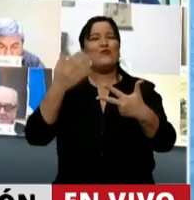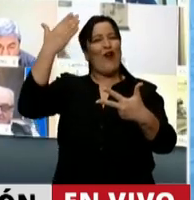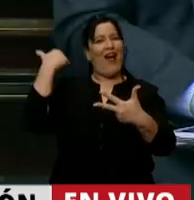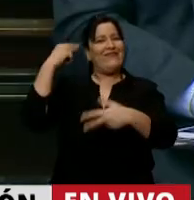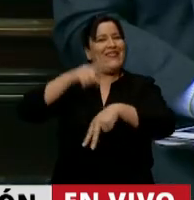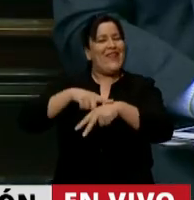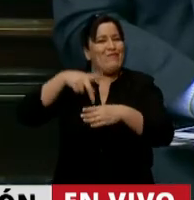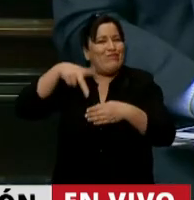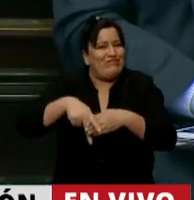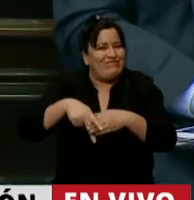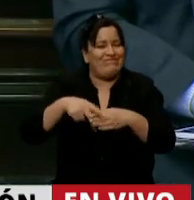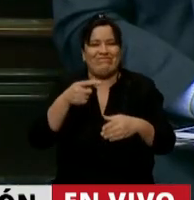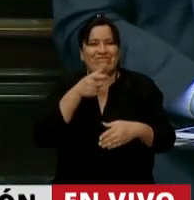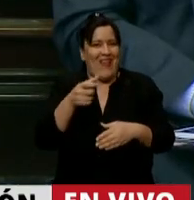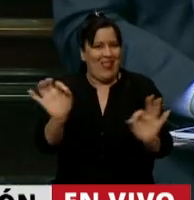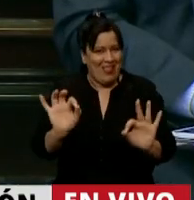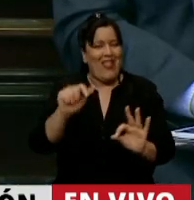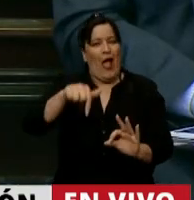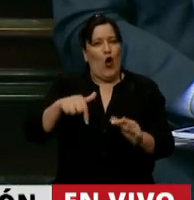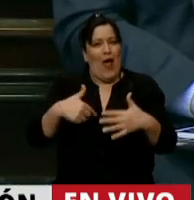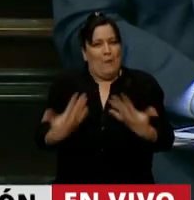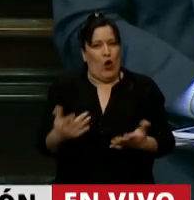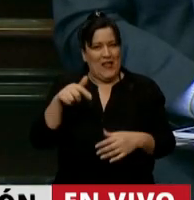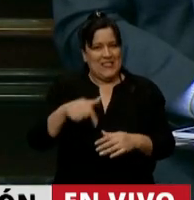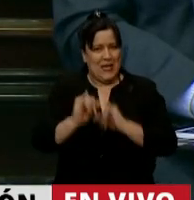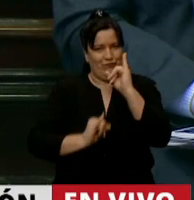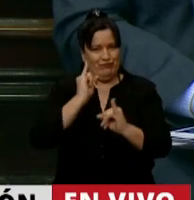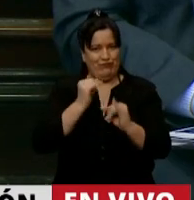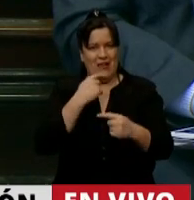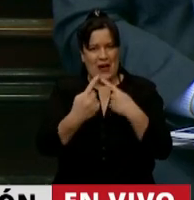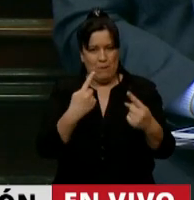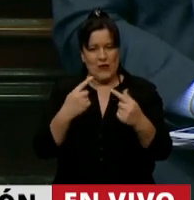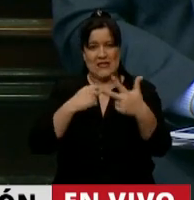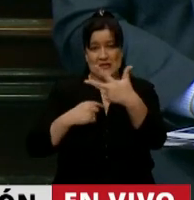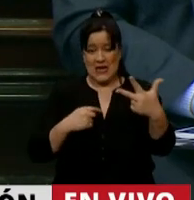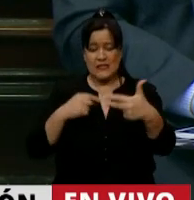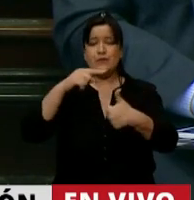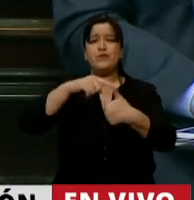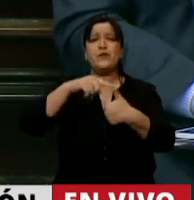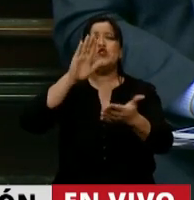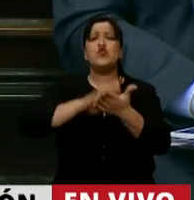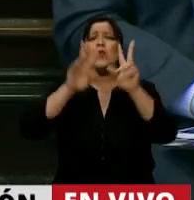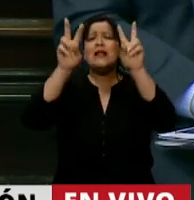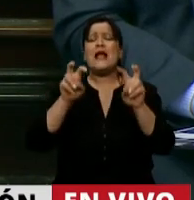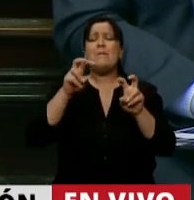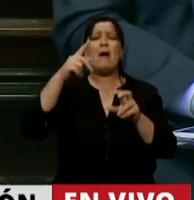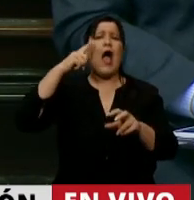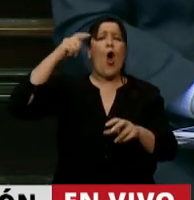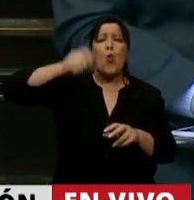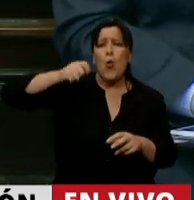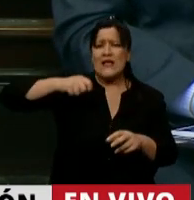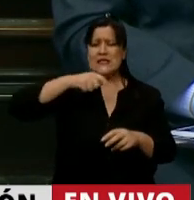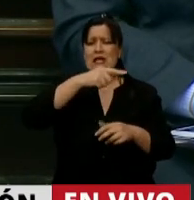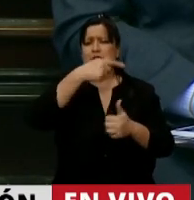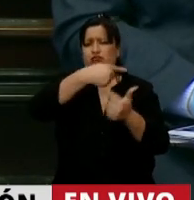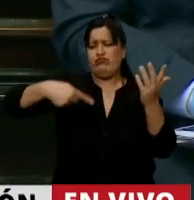pude contestarlas y aprovecho para hacerlo aquí. Se consultó sobre los pliegos de los jueces. Los pliegos de los